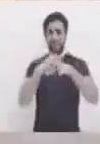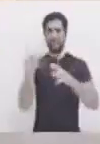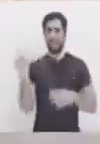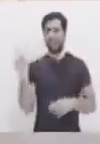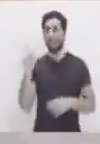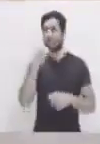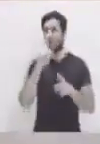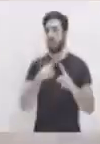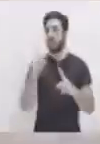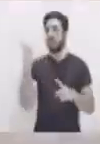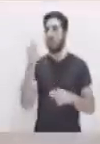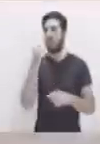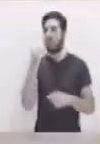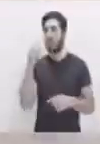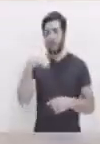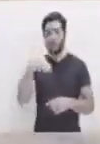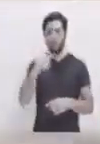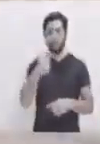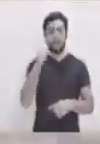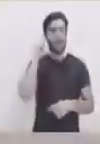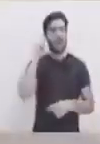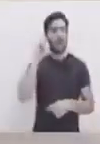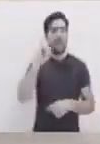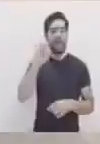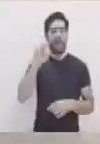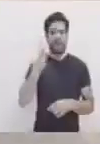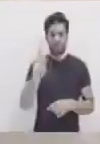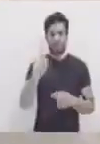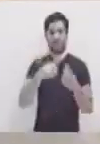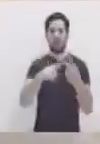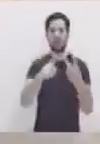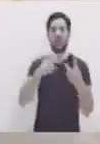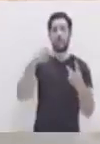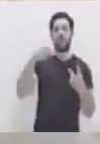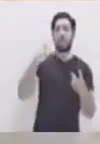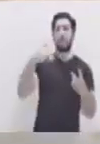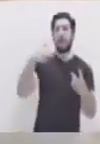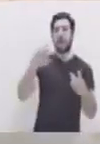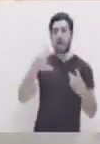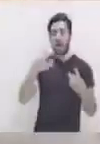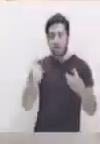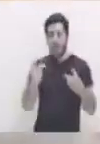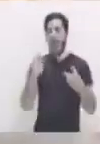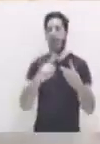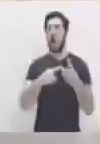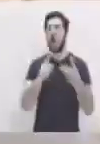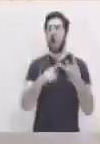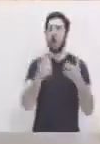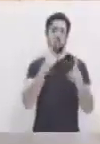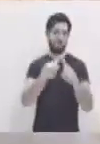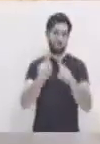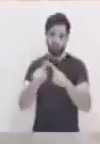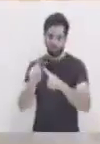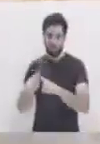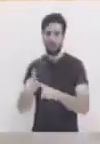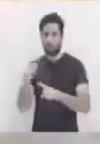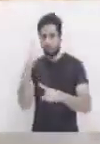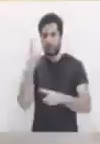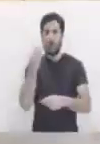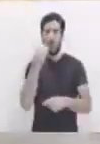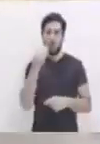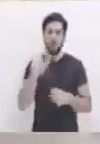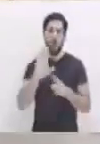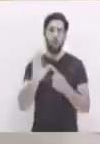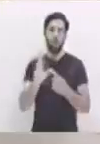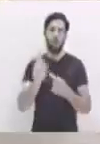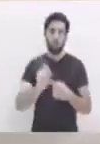y al igual que el procesamiento de maguey, también se elaboran panela y luego productos que son conocidos en el